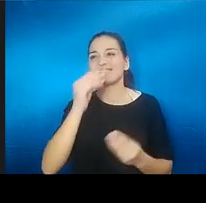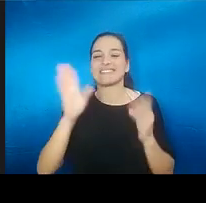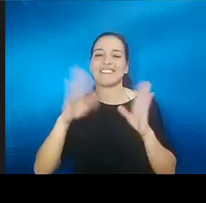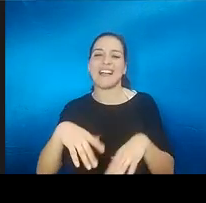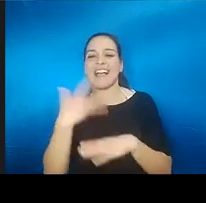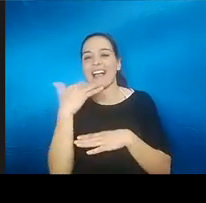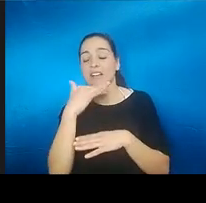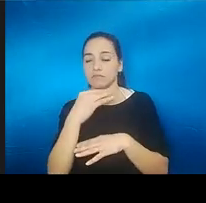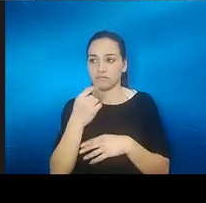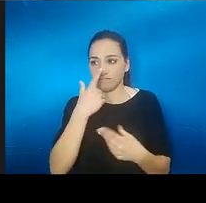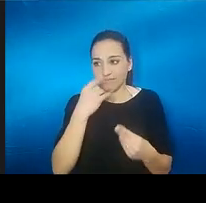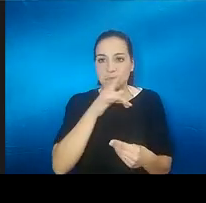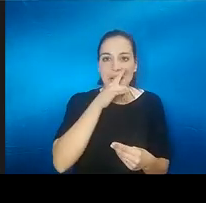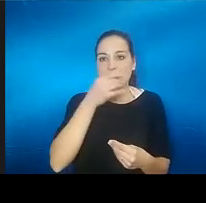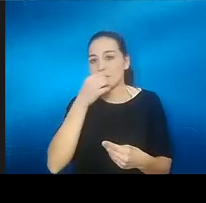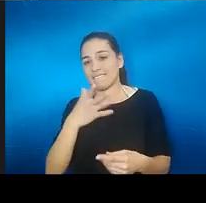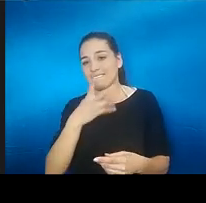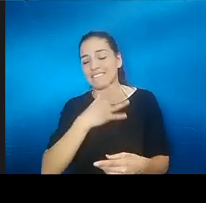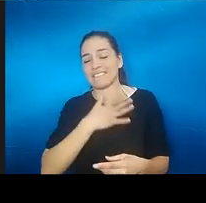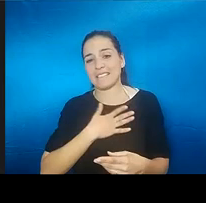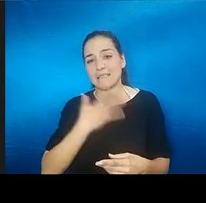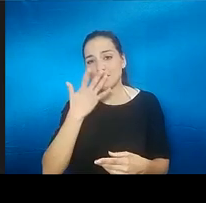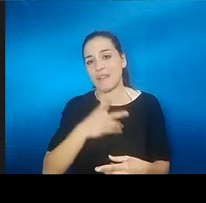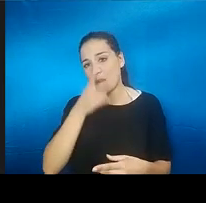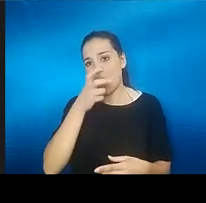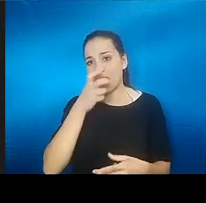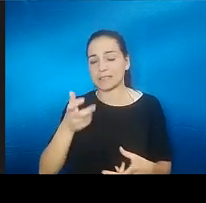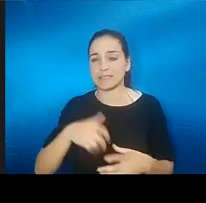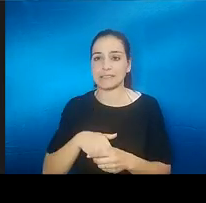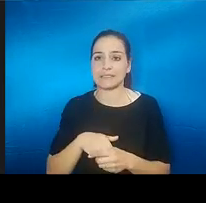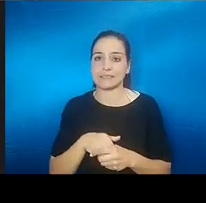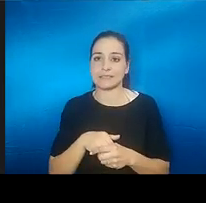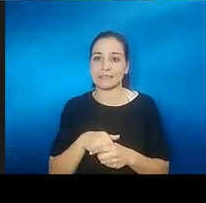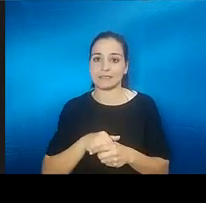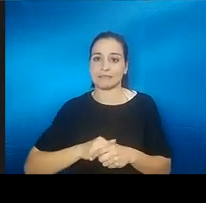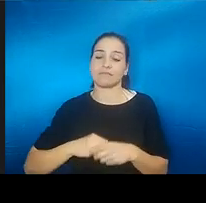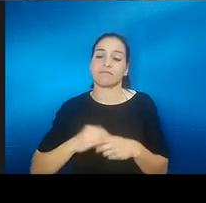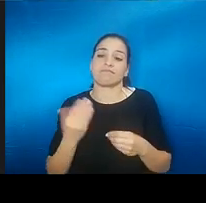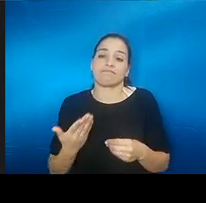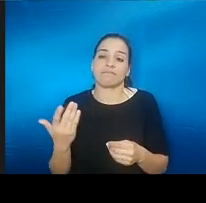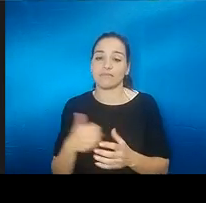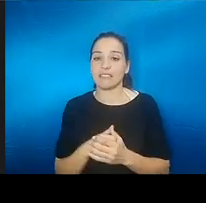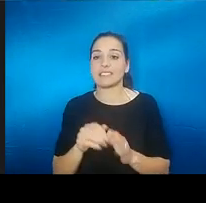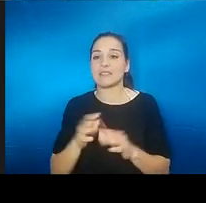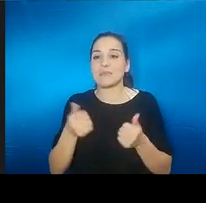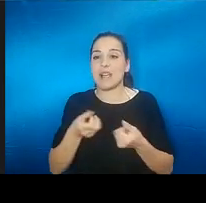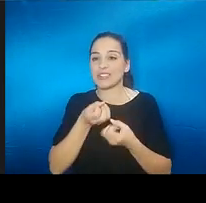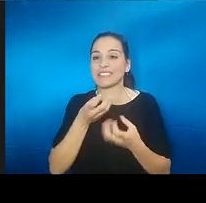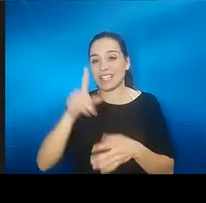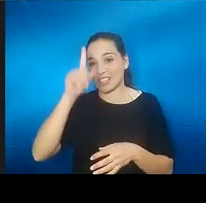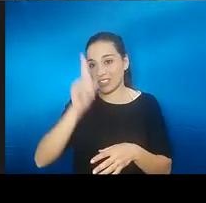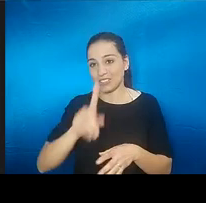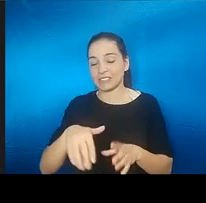entonces pues eso es lo más importante así que os puedo contar no sé si alguna cosa más sí porque se